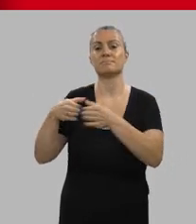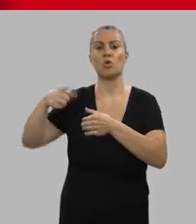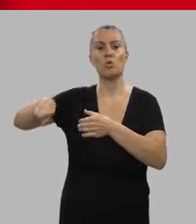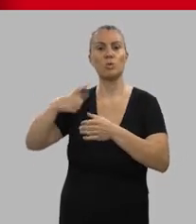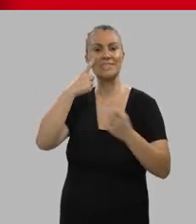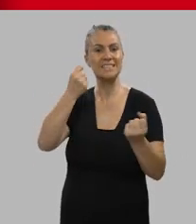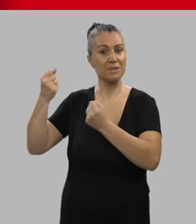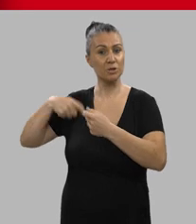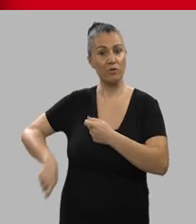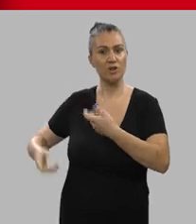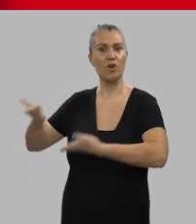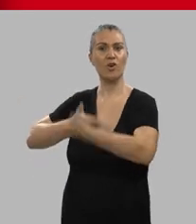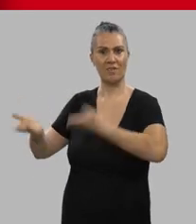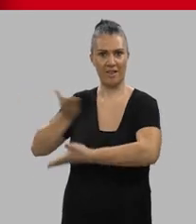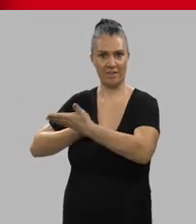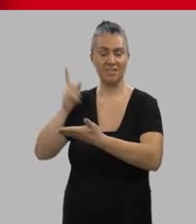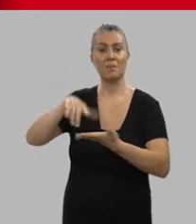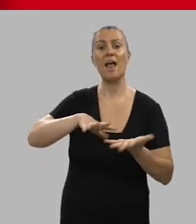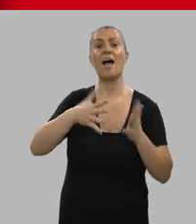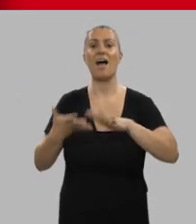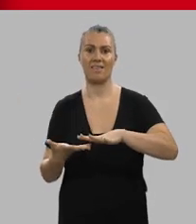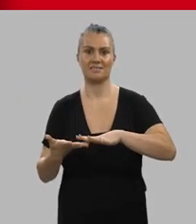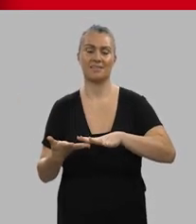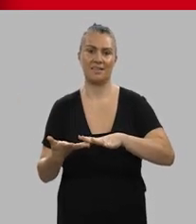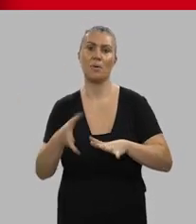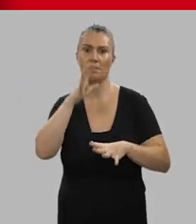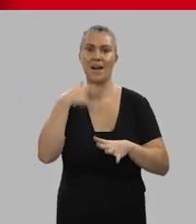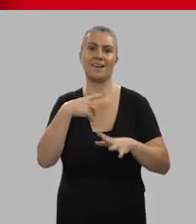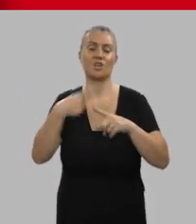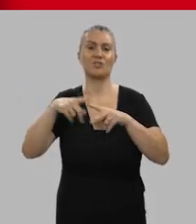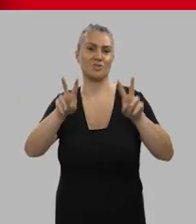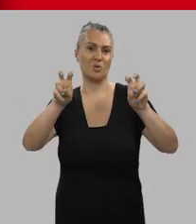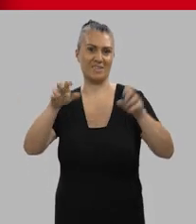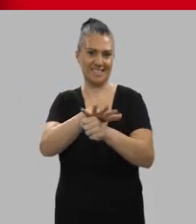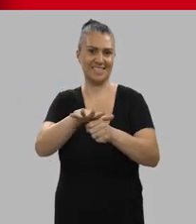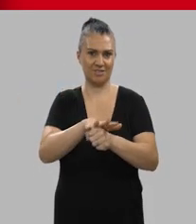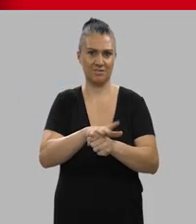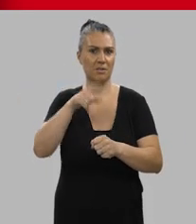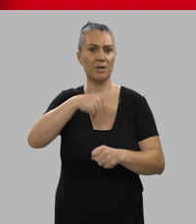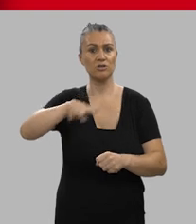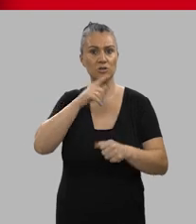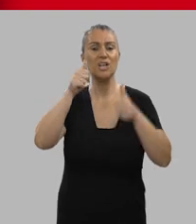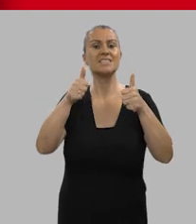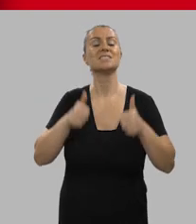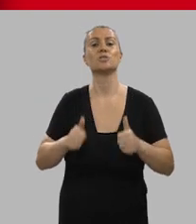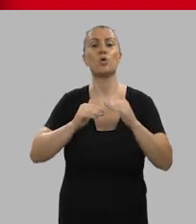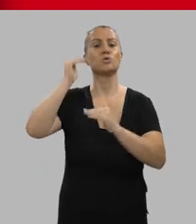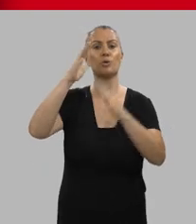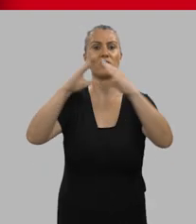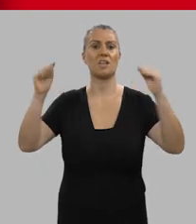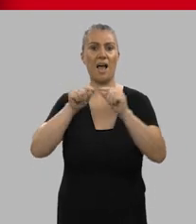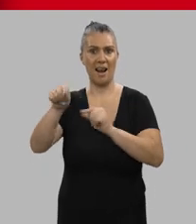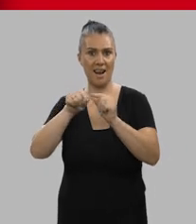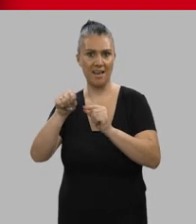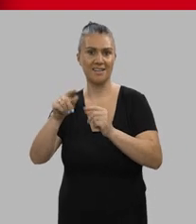destacados expertos profesionales y adaptada a las necesidades de innovación del sector. Además, contamos con el título superior universitario